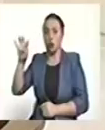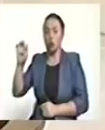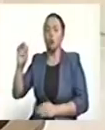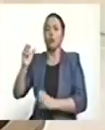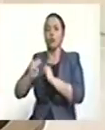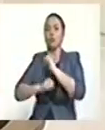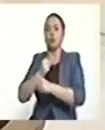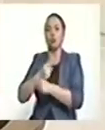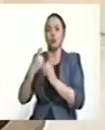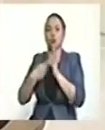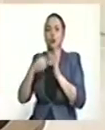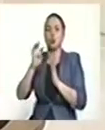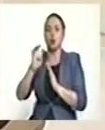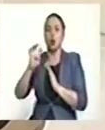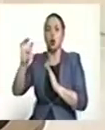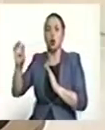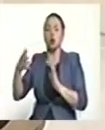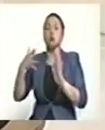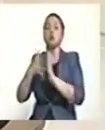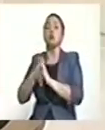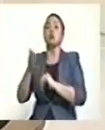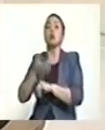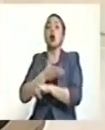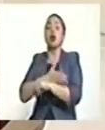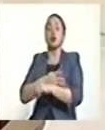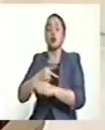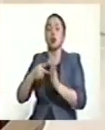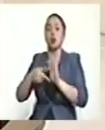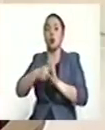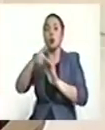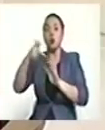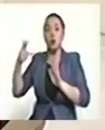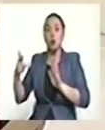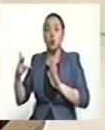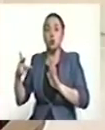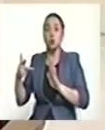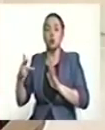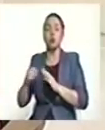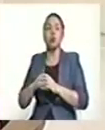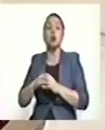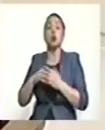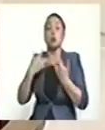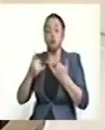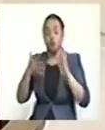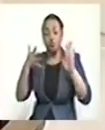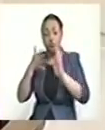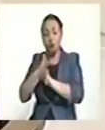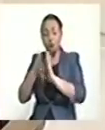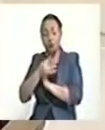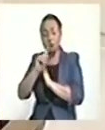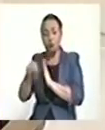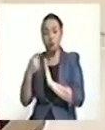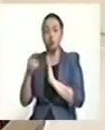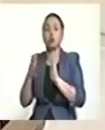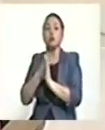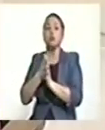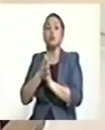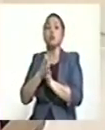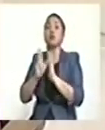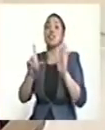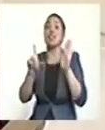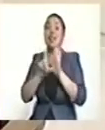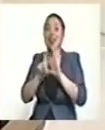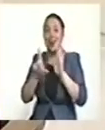1999, proferida por la Corte Constitucional, doctor Serpa, establece que las leyes